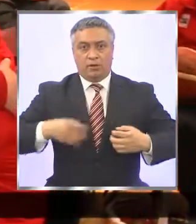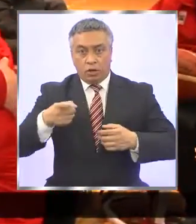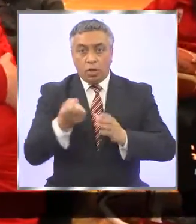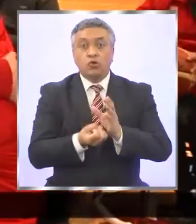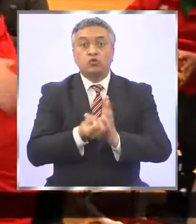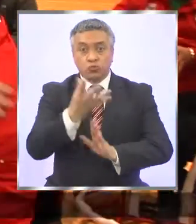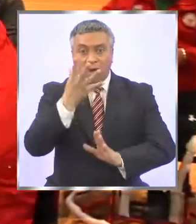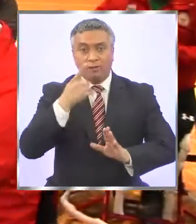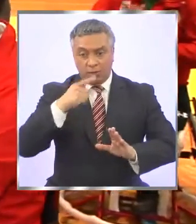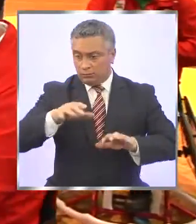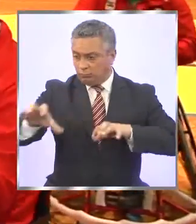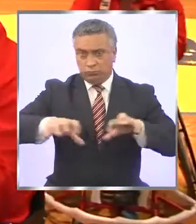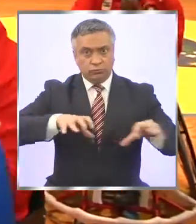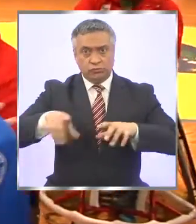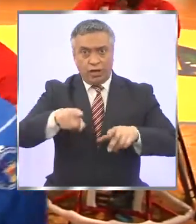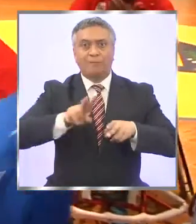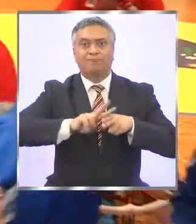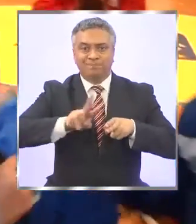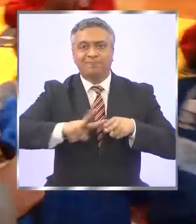de los deportistas.